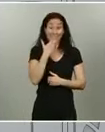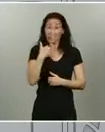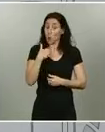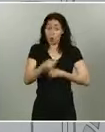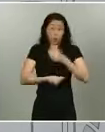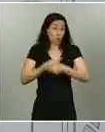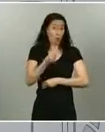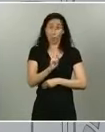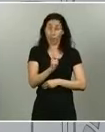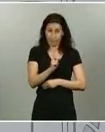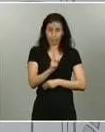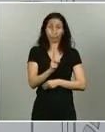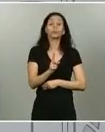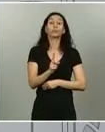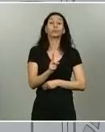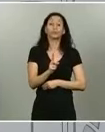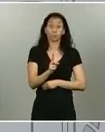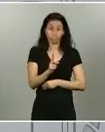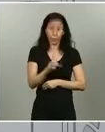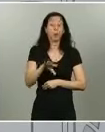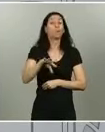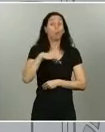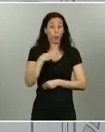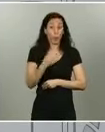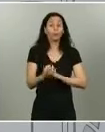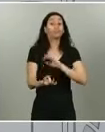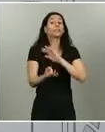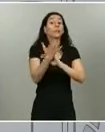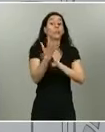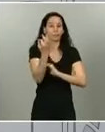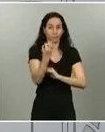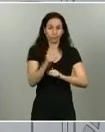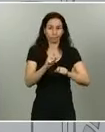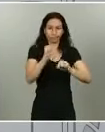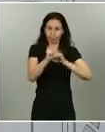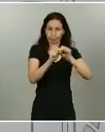producir brotes, como ese que mencionaba el periodista de Lleida.